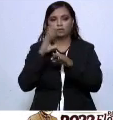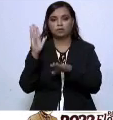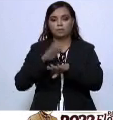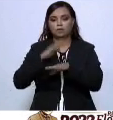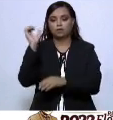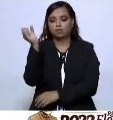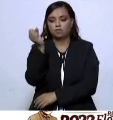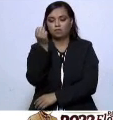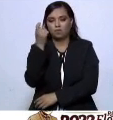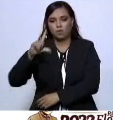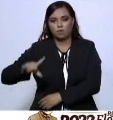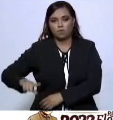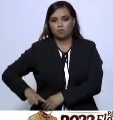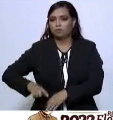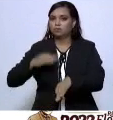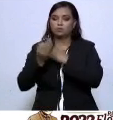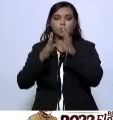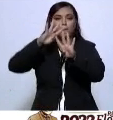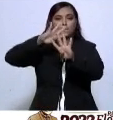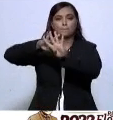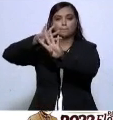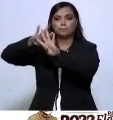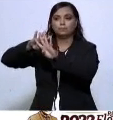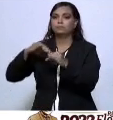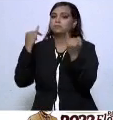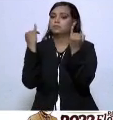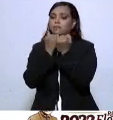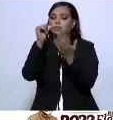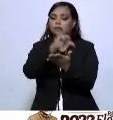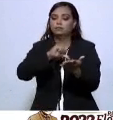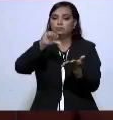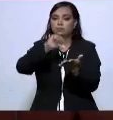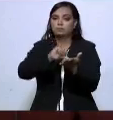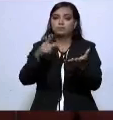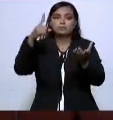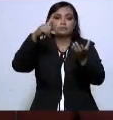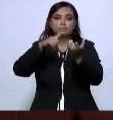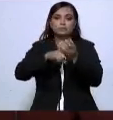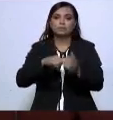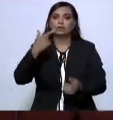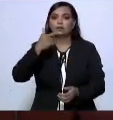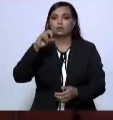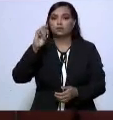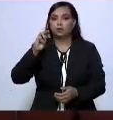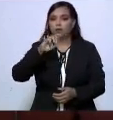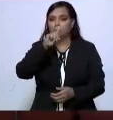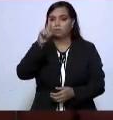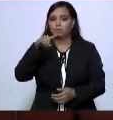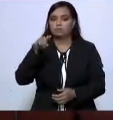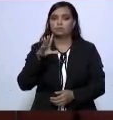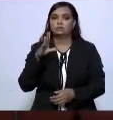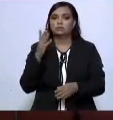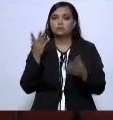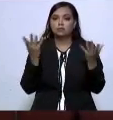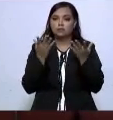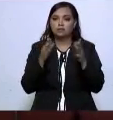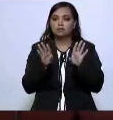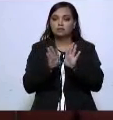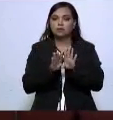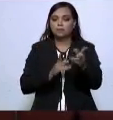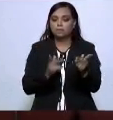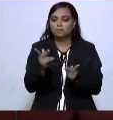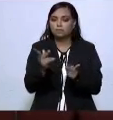gobernabilidad de los penales. Asimismo, en el Centro de Internamiento de Güemes, se instrumentan las